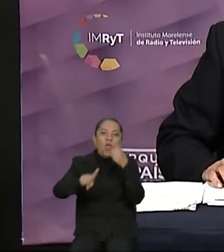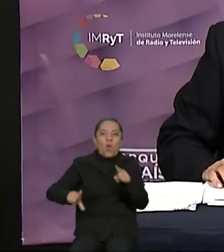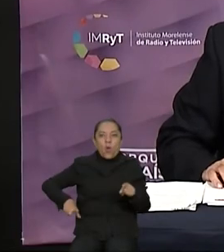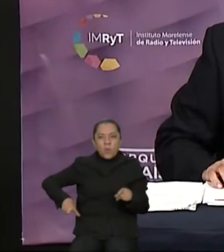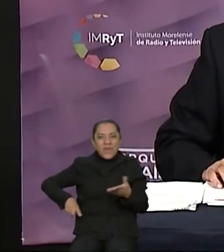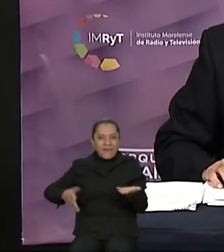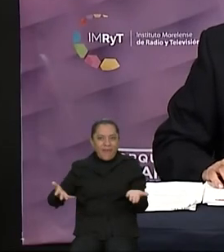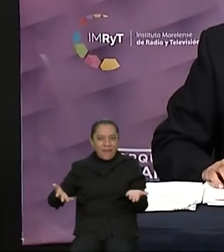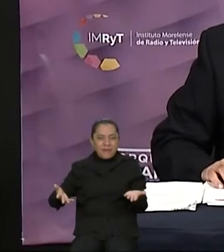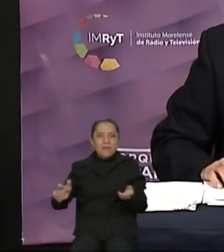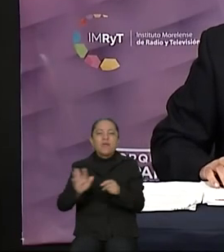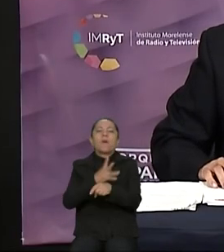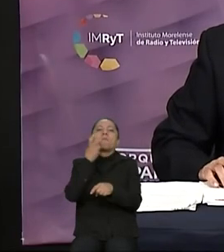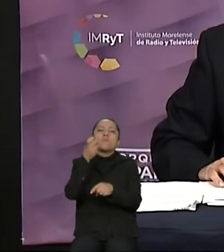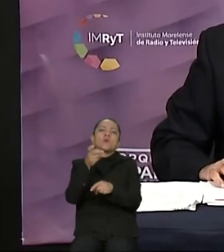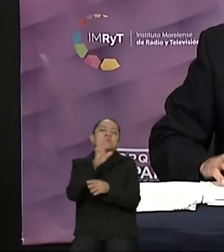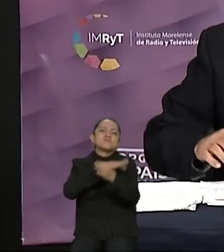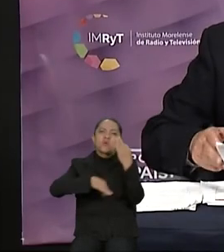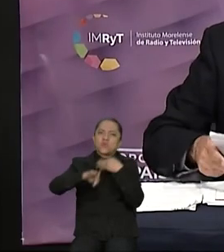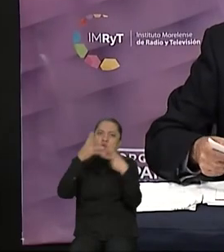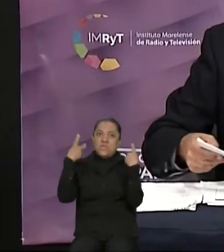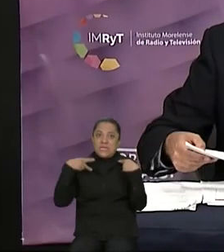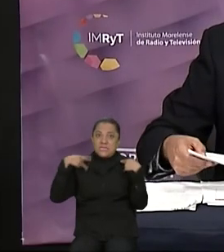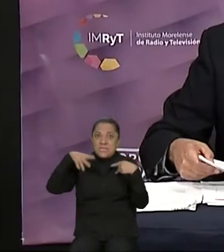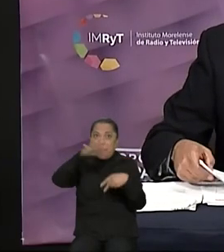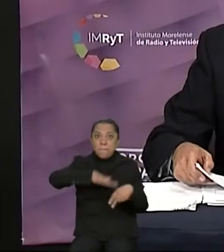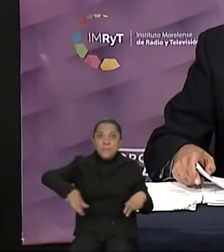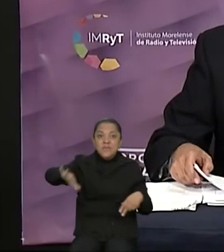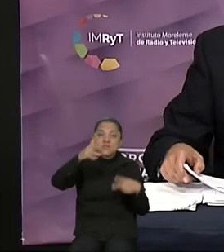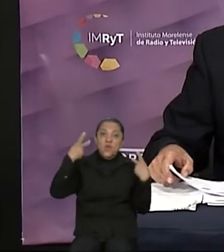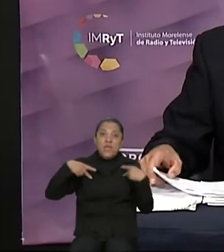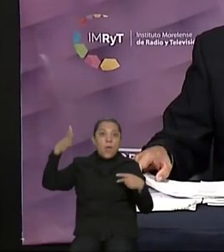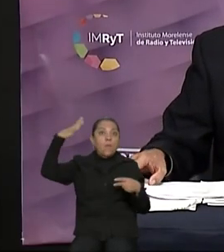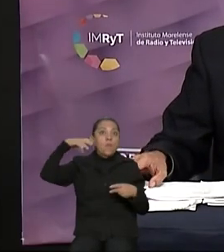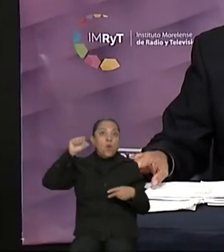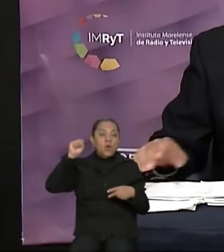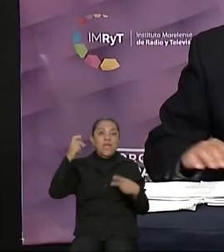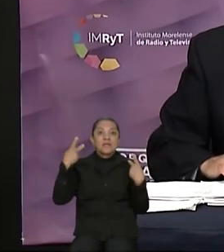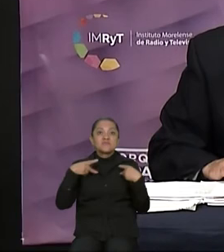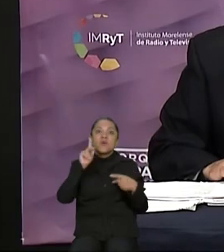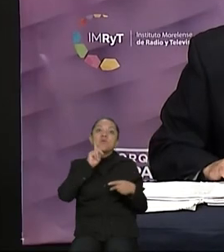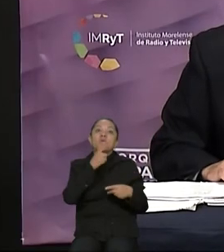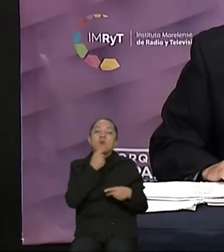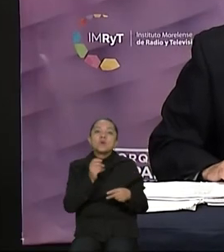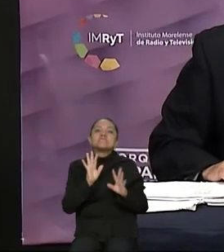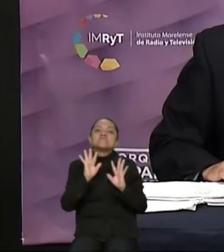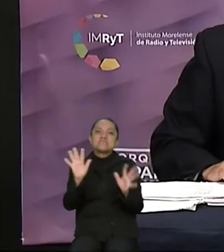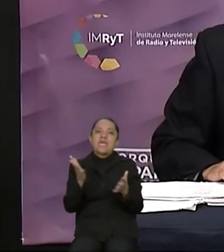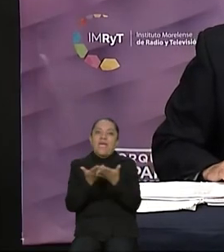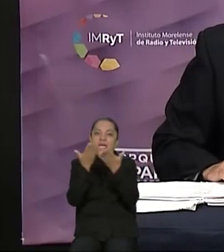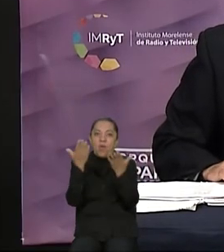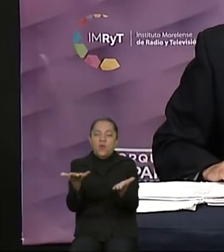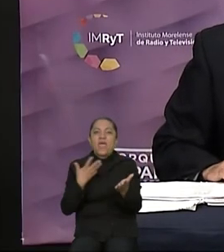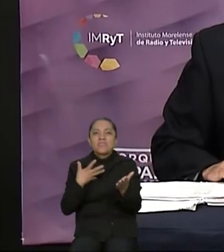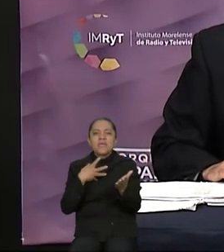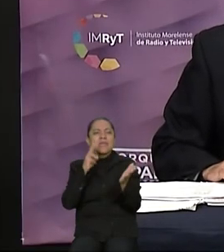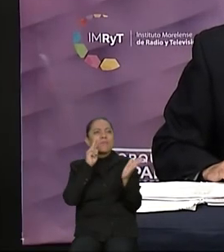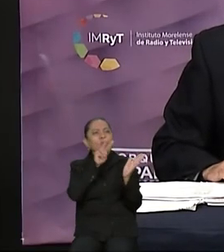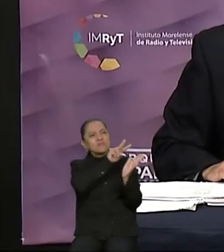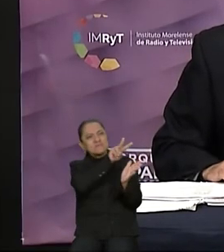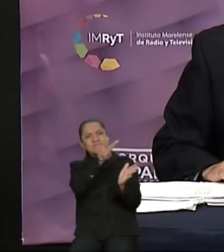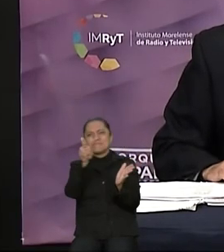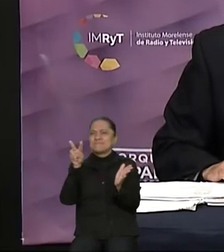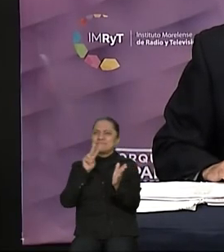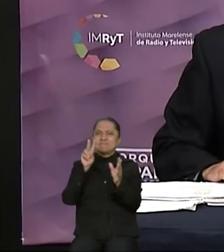todos los ciudadanos los morelenses ciudadanos y ciudadanas tenemos ya ahora un panorama un abanico más amplio